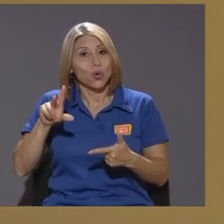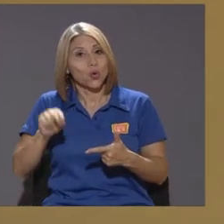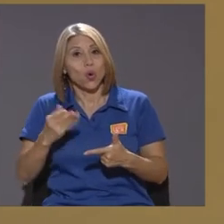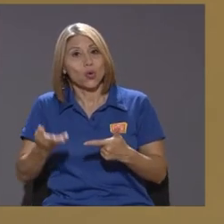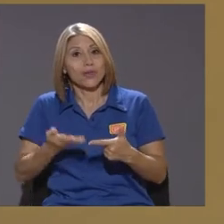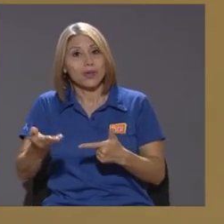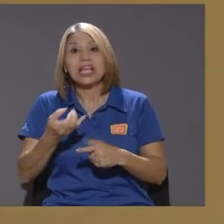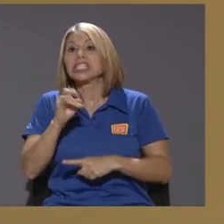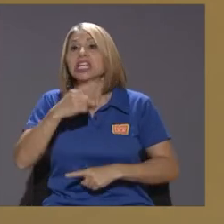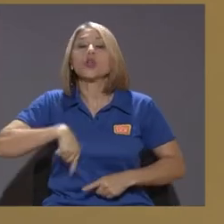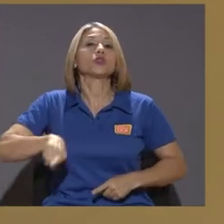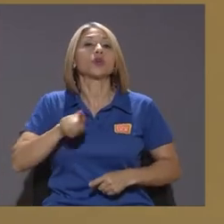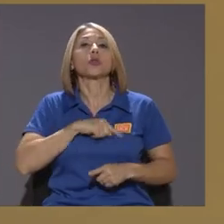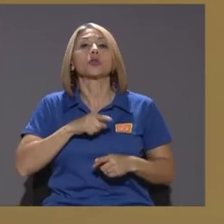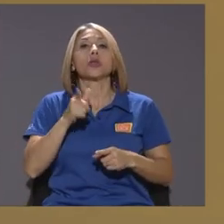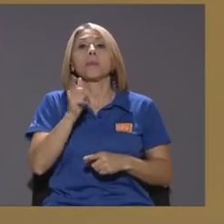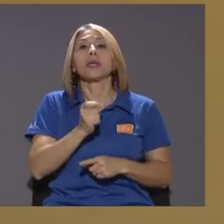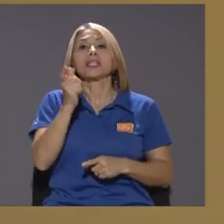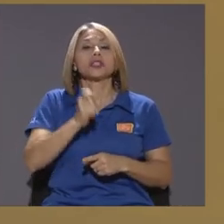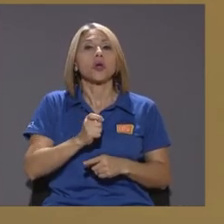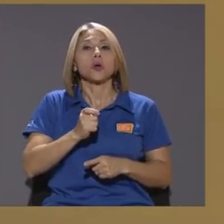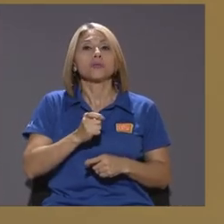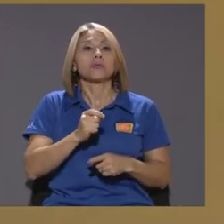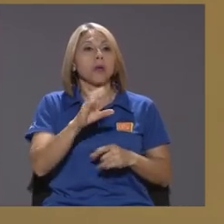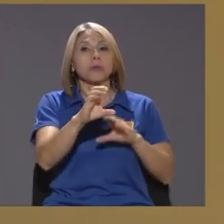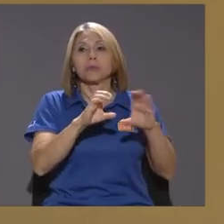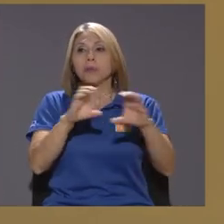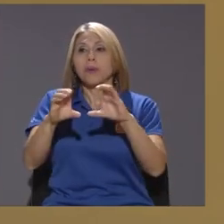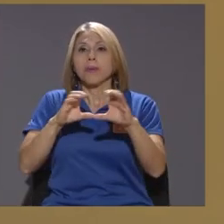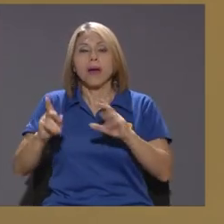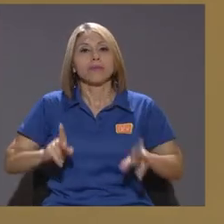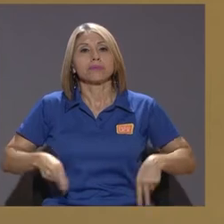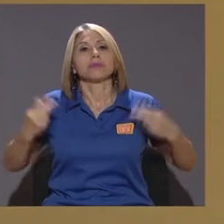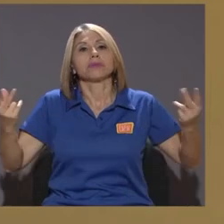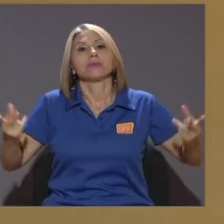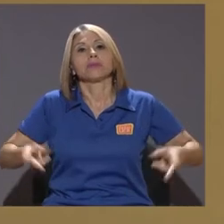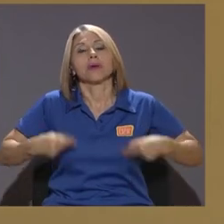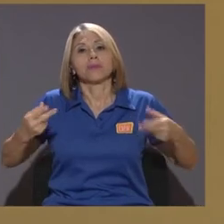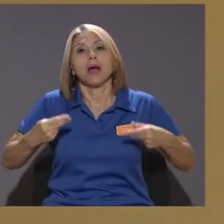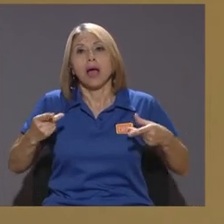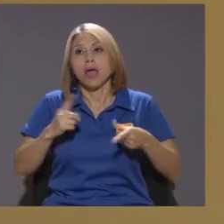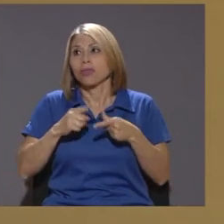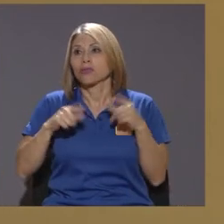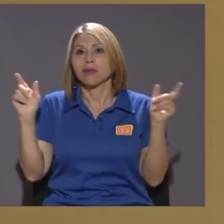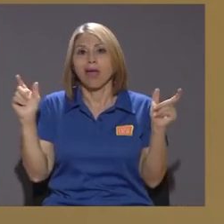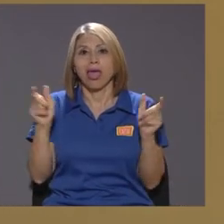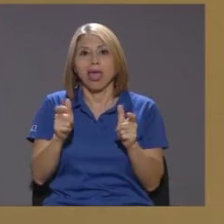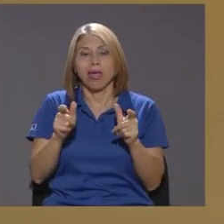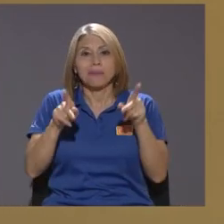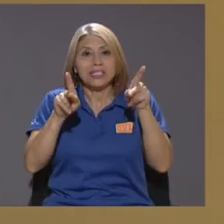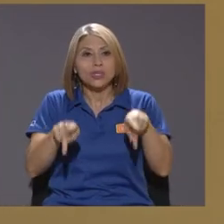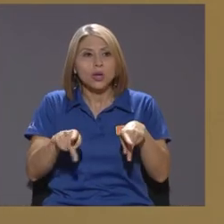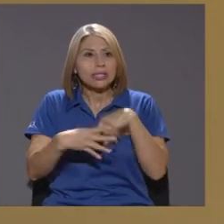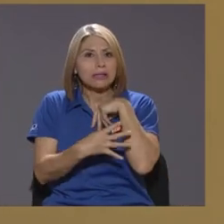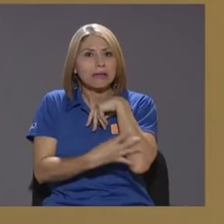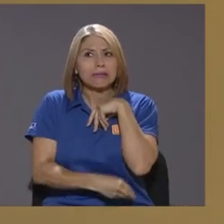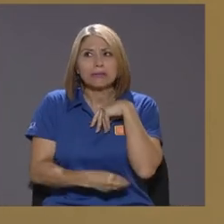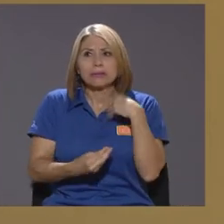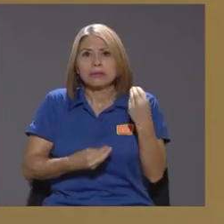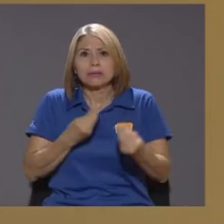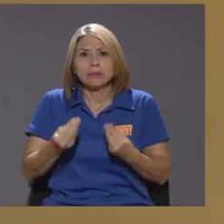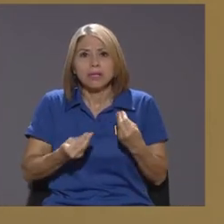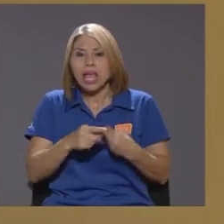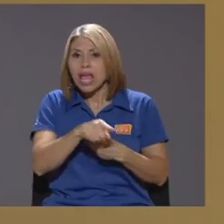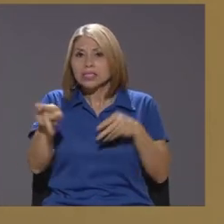la pensión o sea si la cortamos y hacemos que un grupo de la población caiga en estado de indigencia o de pobreza esa gente va a tener que ser atendida